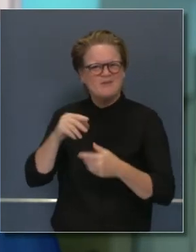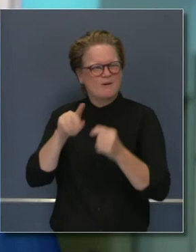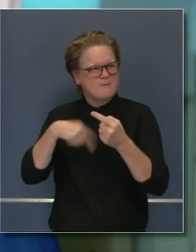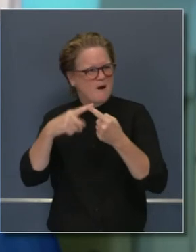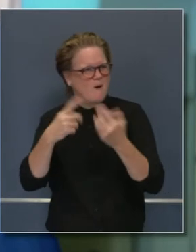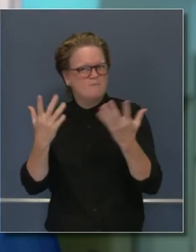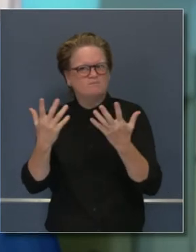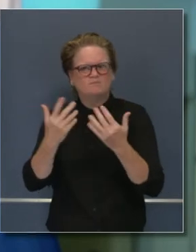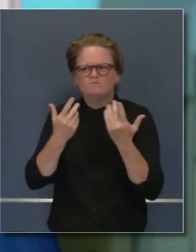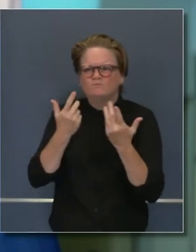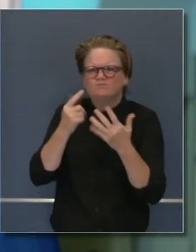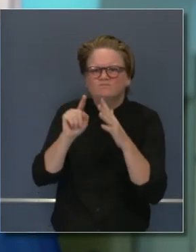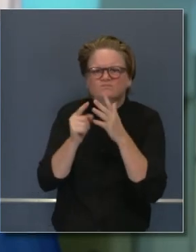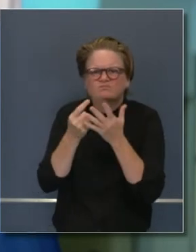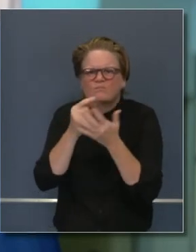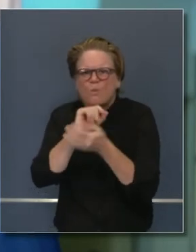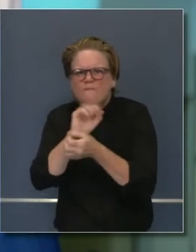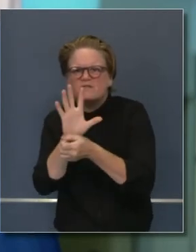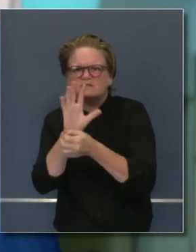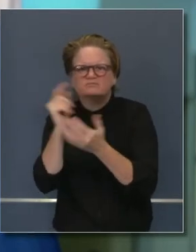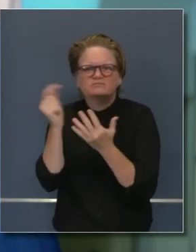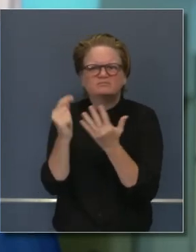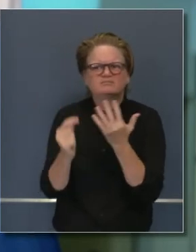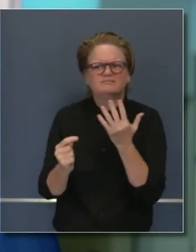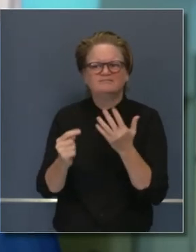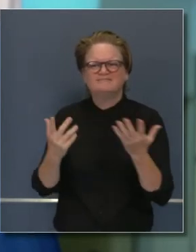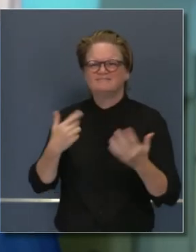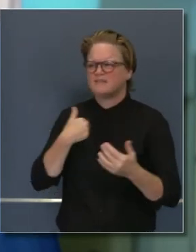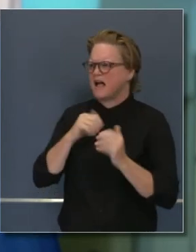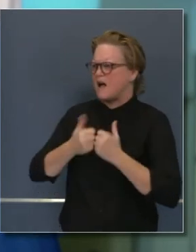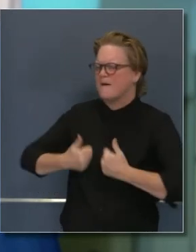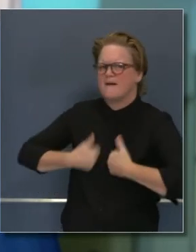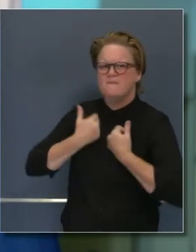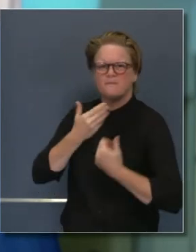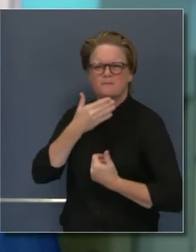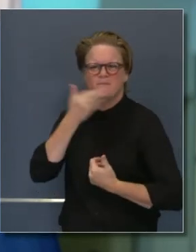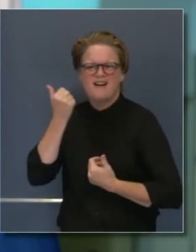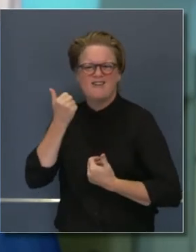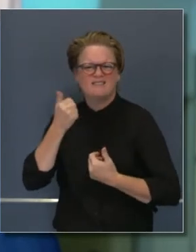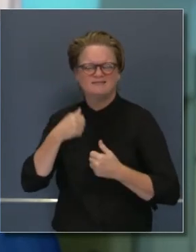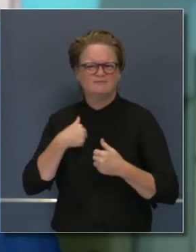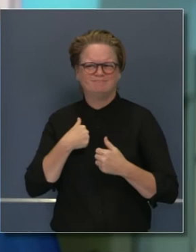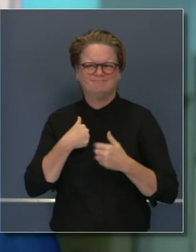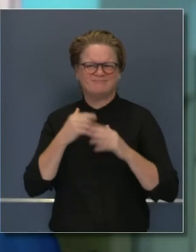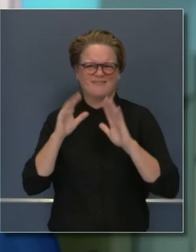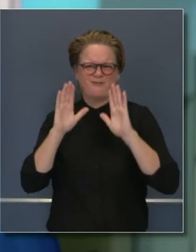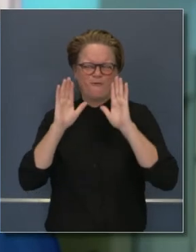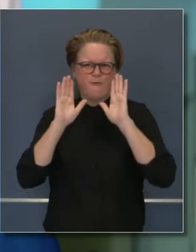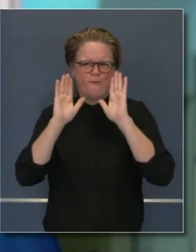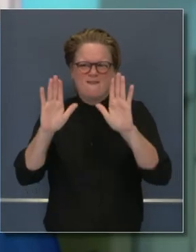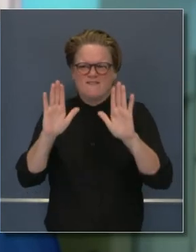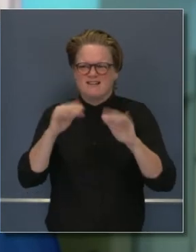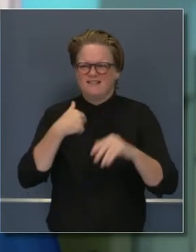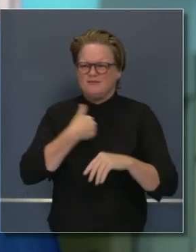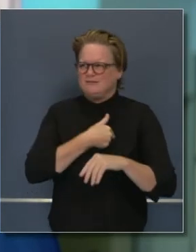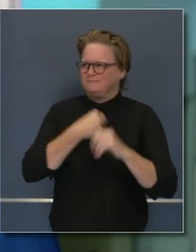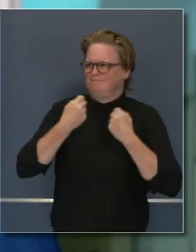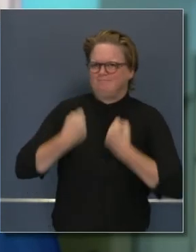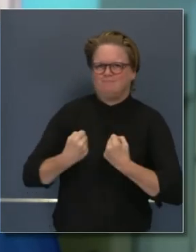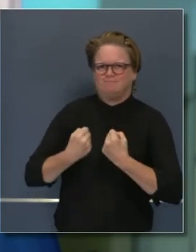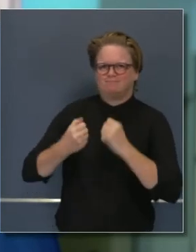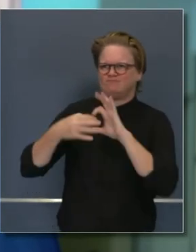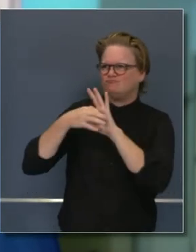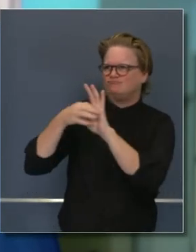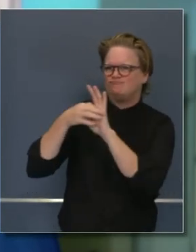también un miembro de nuestro comité de seguridad fue contratado para ser parte de ese comité. Así que estas relaciones